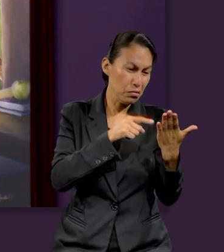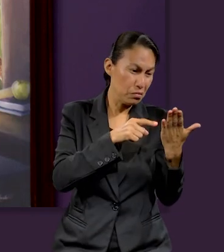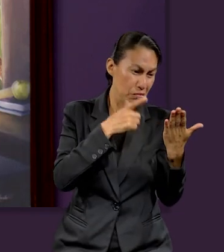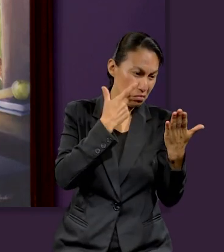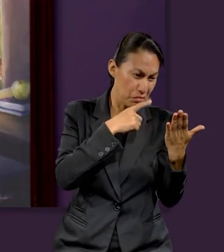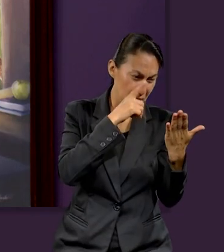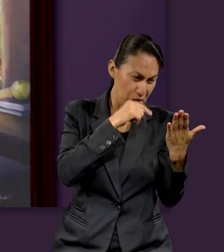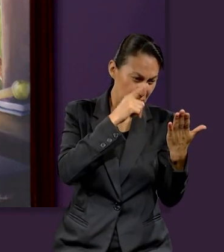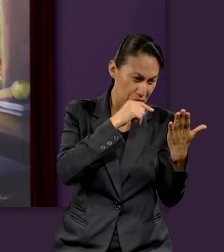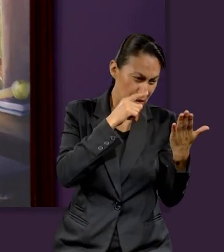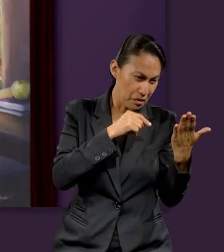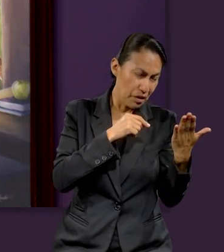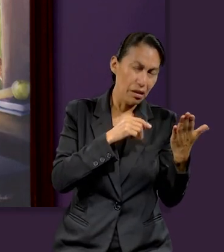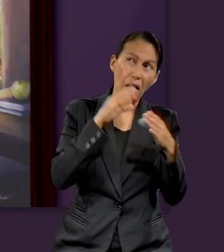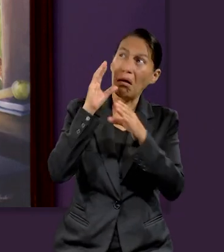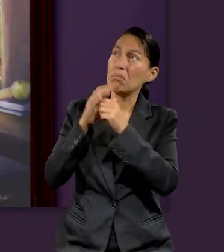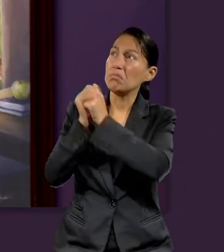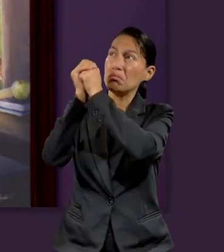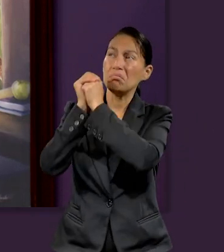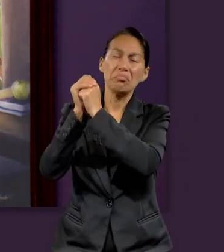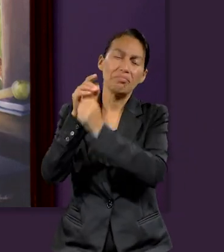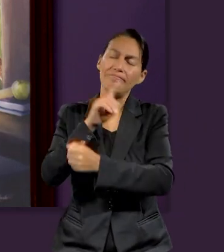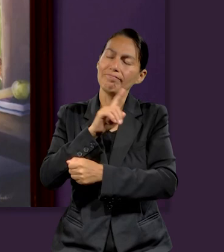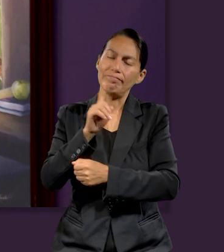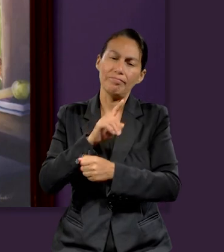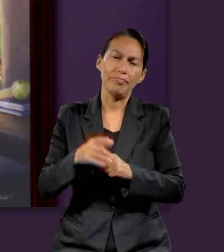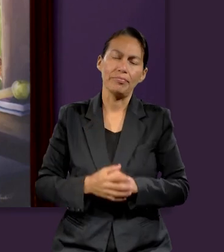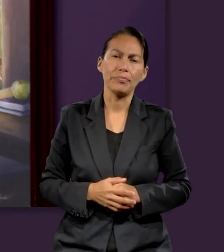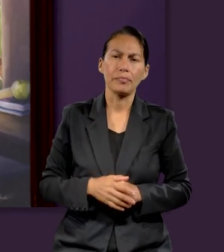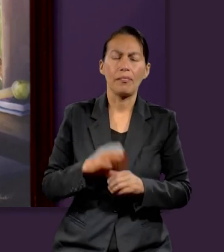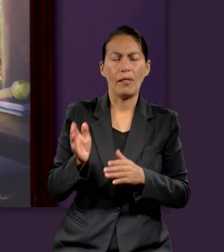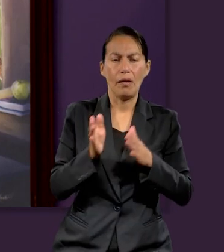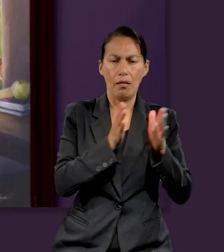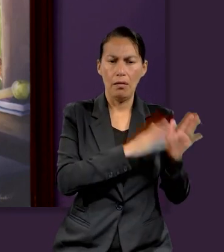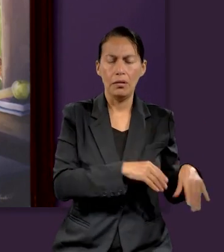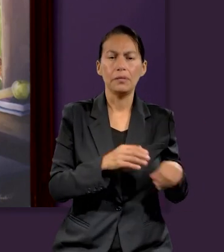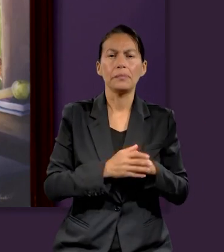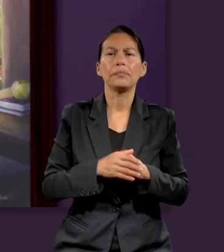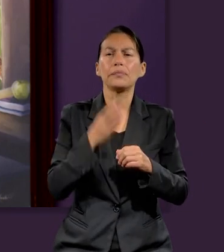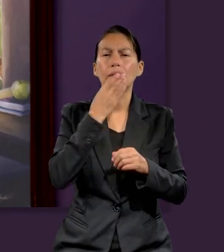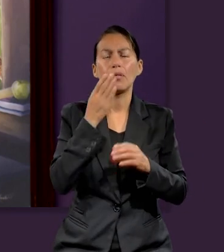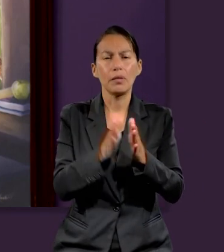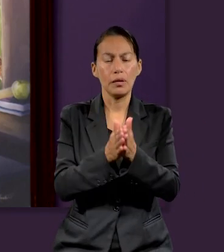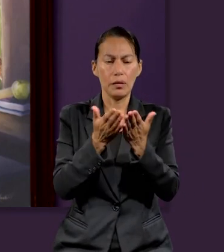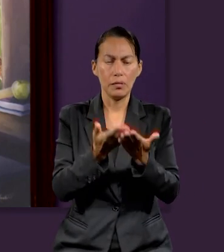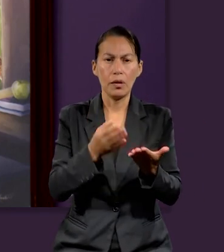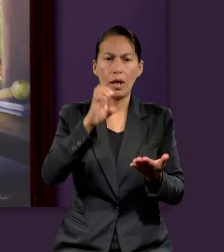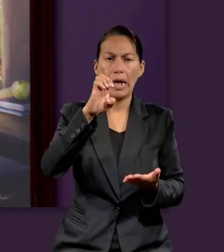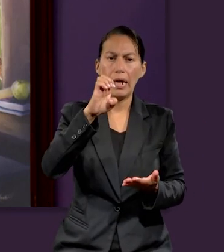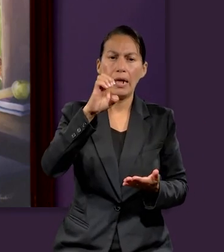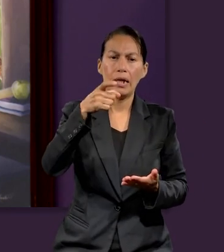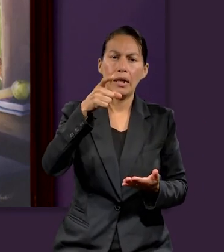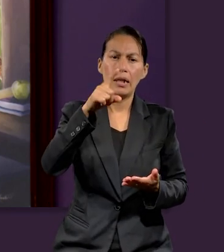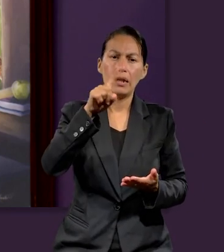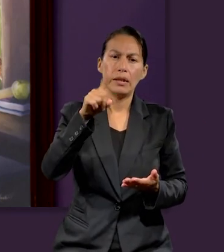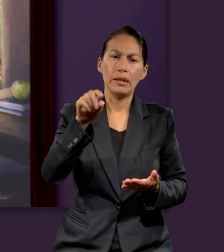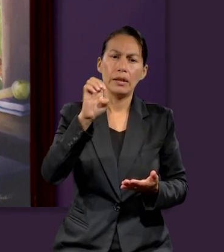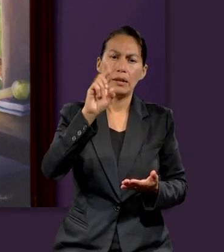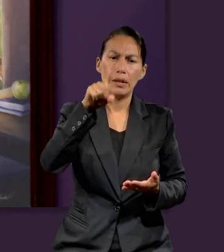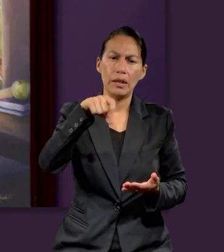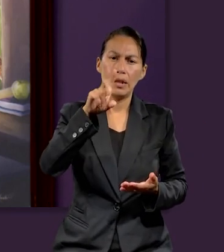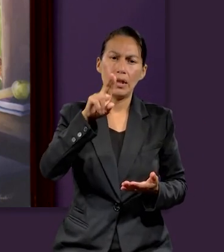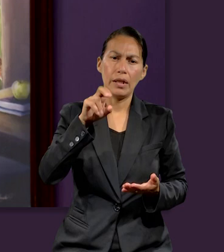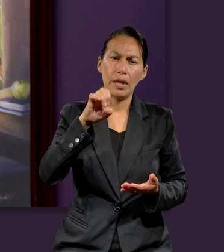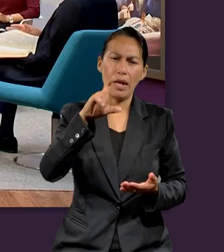En muchas otras porciones o libros de la Biblia podemos encontrar esto. También en este caso, en el libro de Ezequiel,